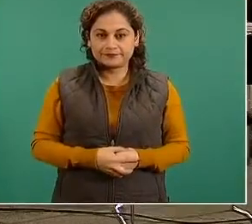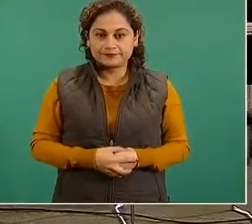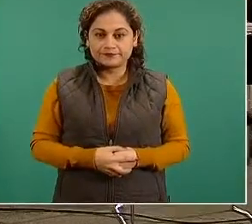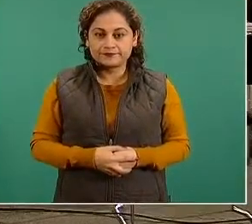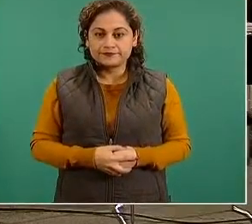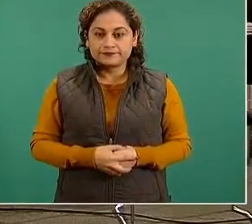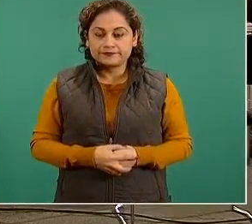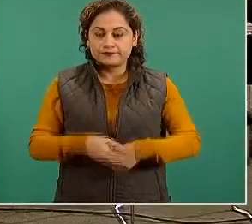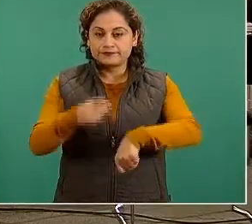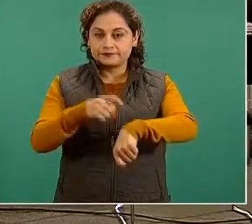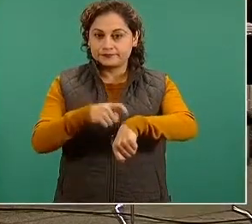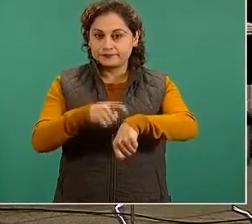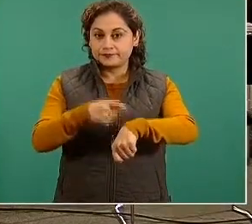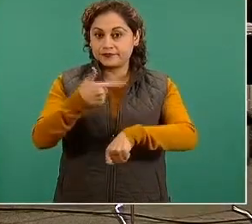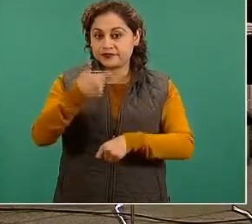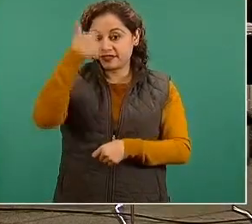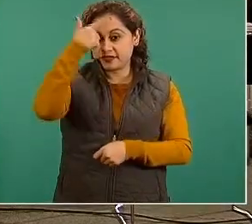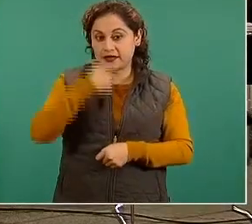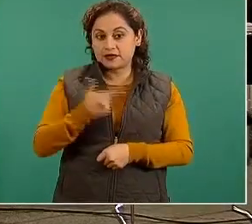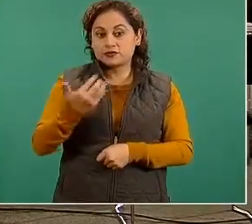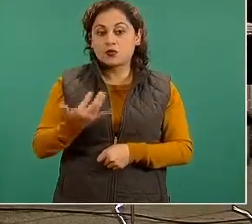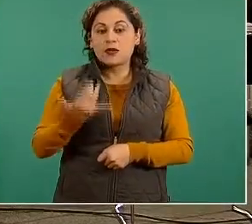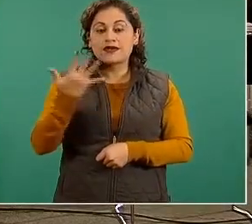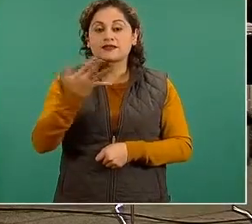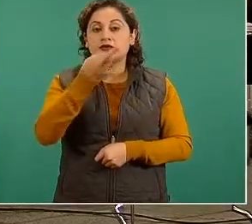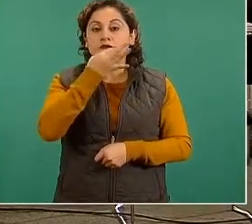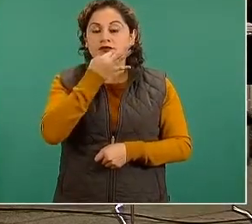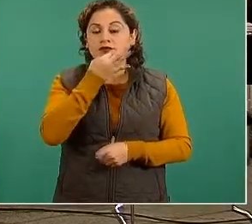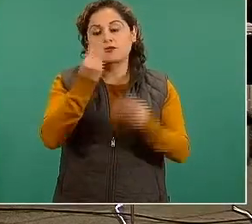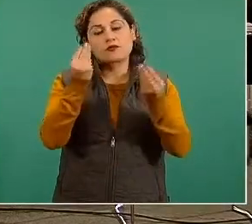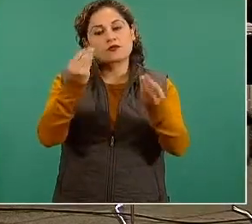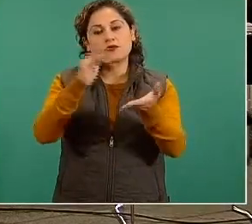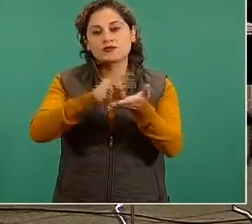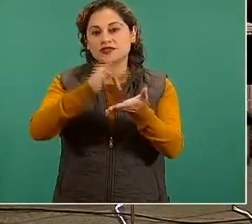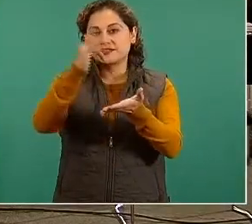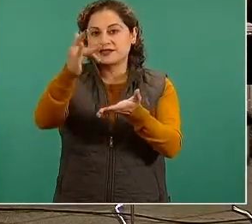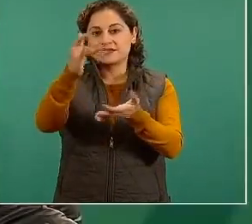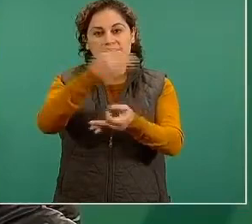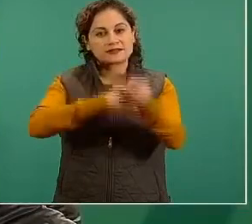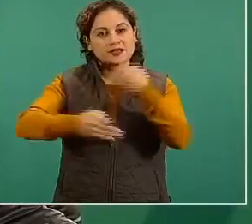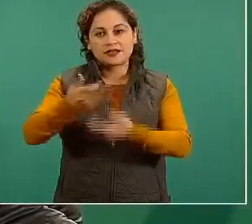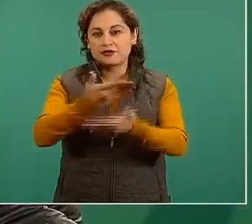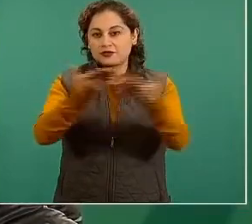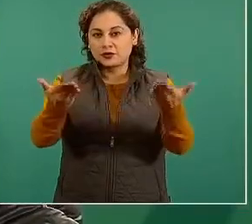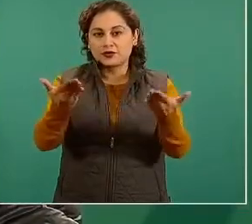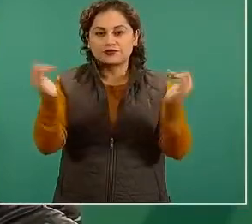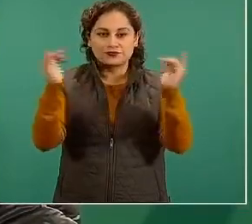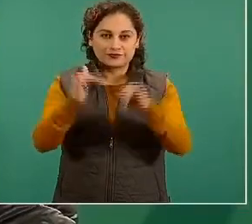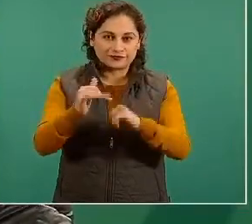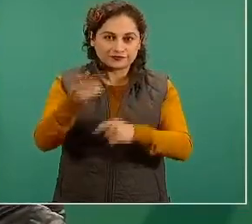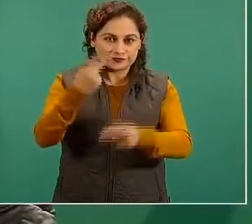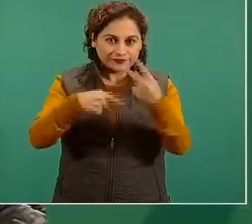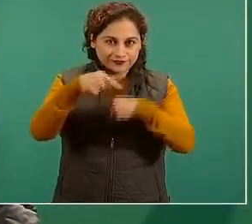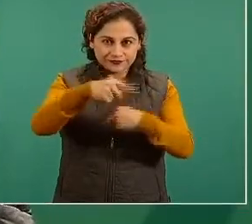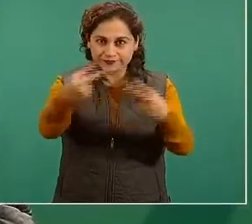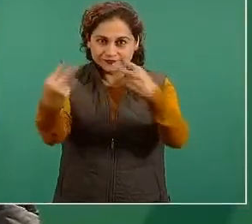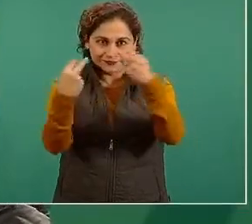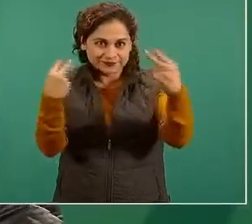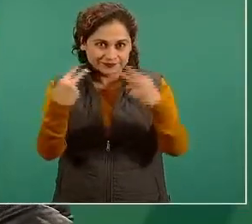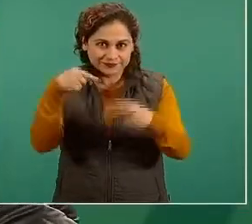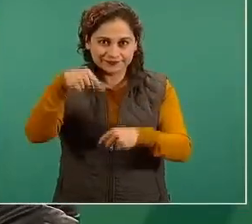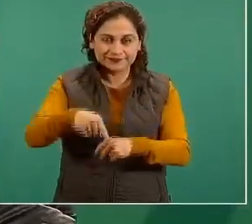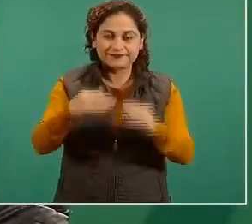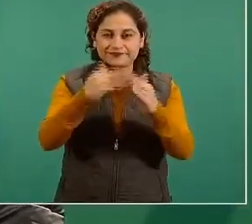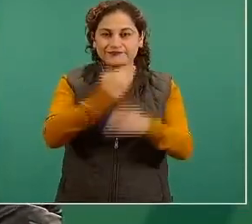son las 19.55 muchísimas gracias a todas y todos por acompañarnos aquí en Palacio Nacional